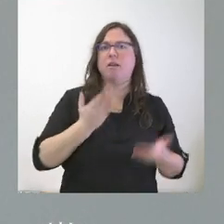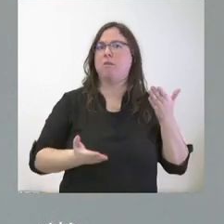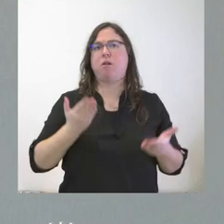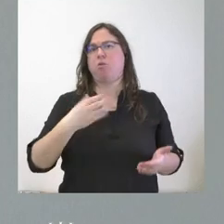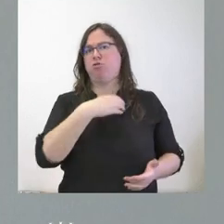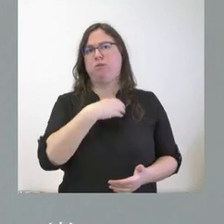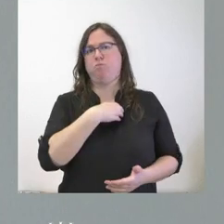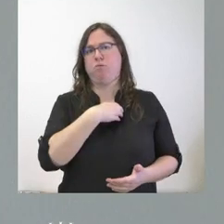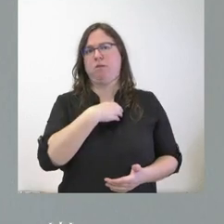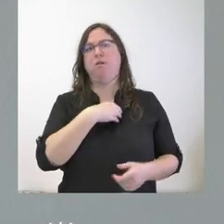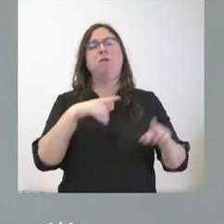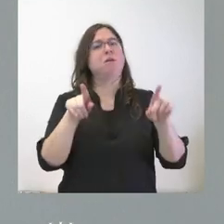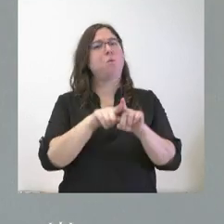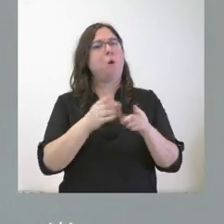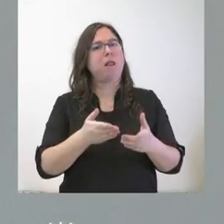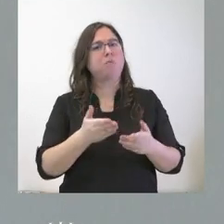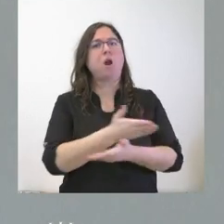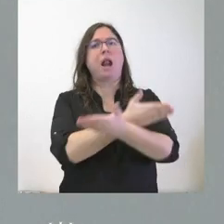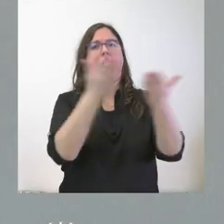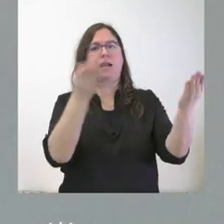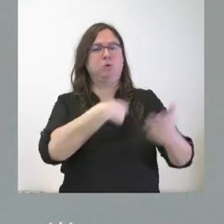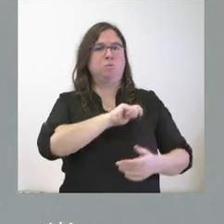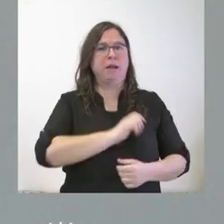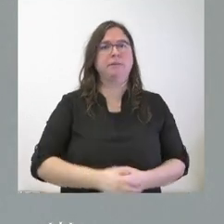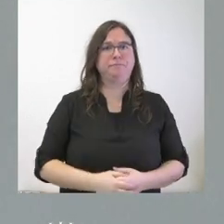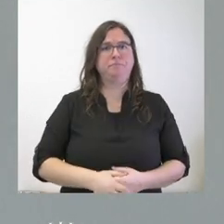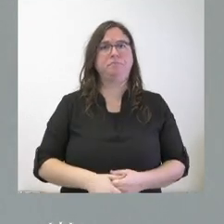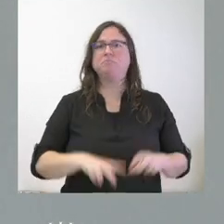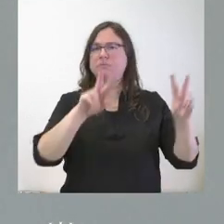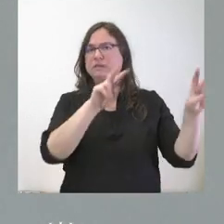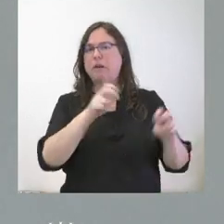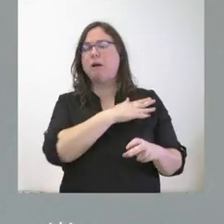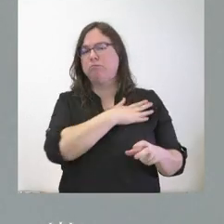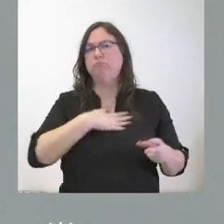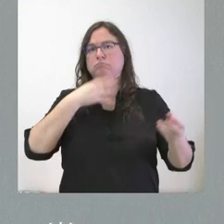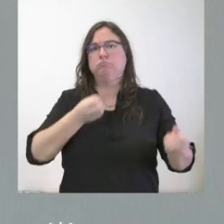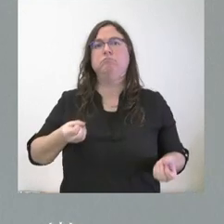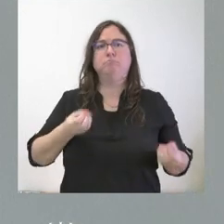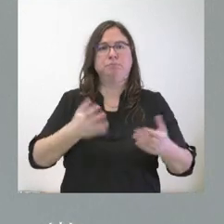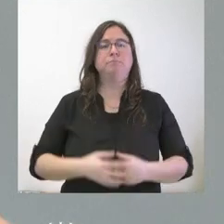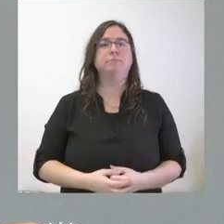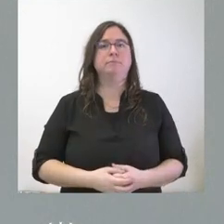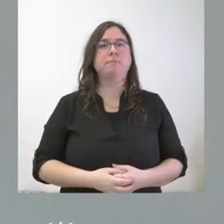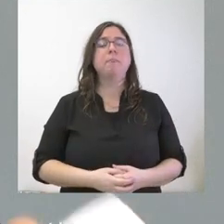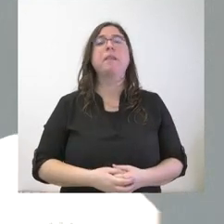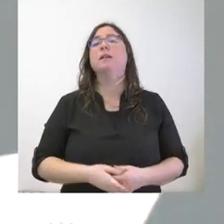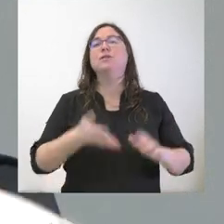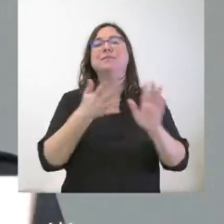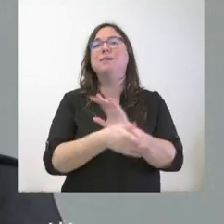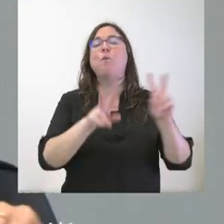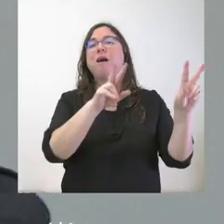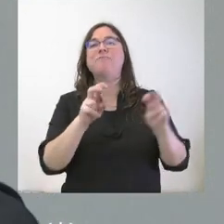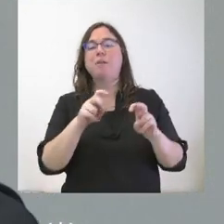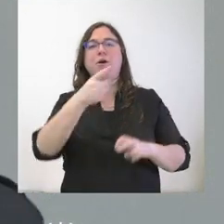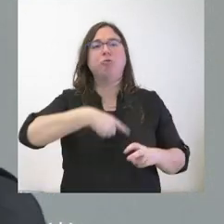en igualdad de condiciones con el resto de alumnos de España. Son cuestiones que también queríamos poner de manifiesto. En definitiva, son los asuntos que hemos tratado.